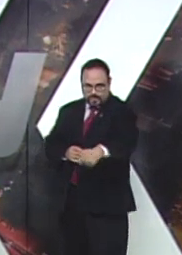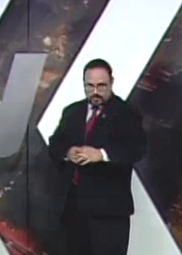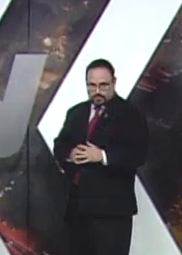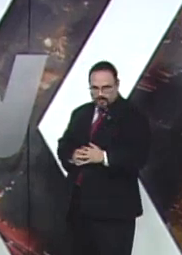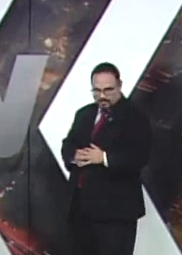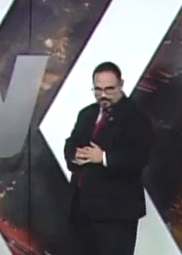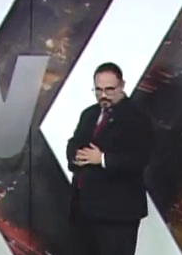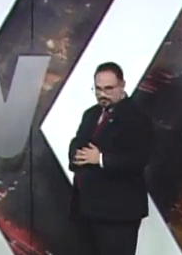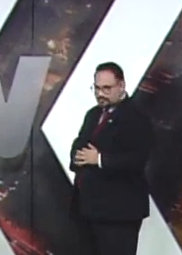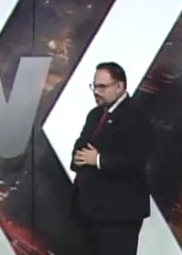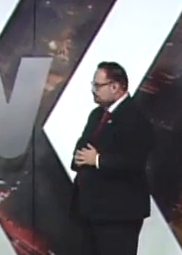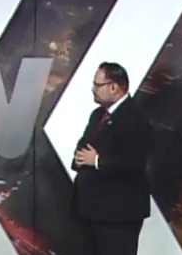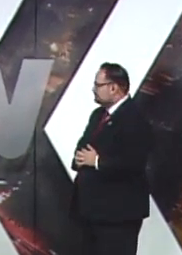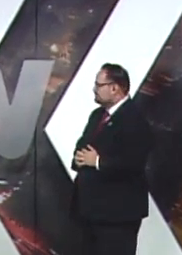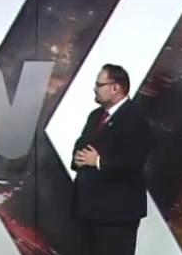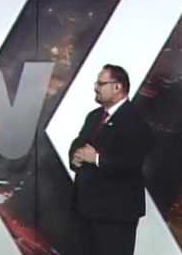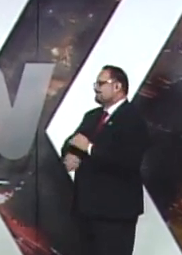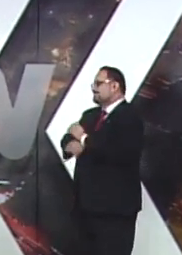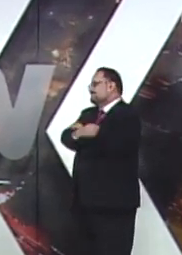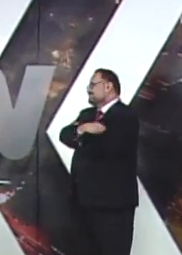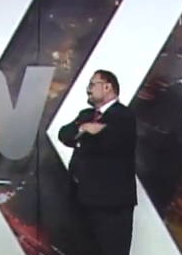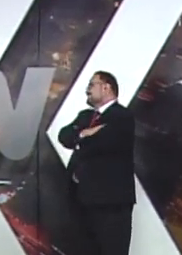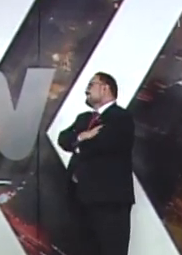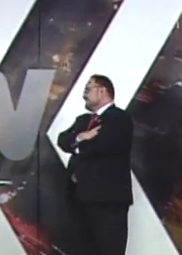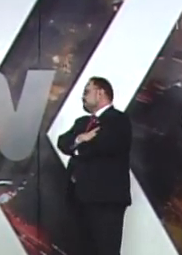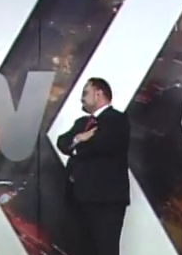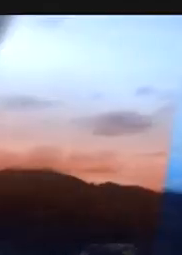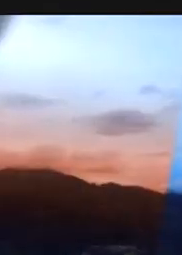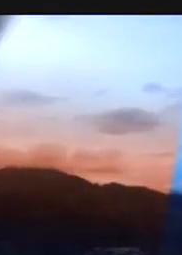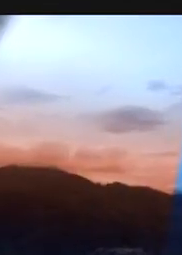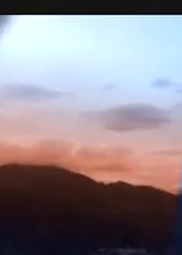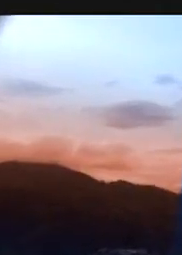21 horas aquí feliz noche saludo y bien ti o mi l